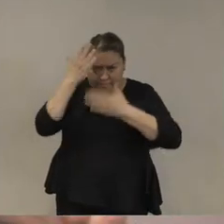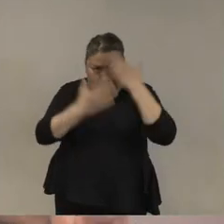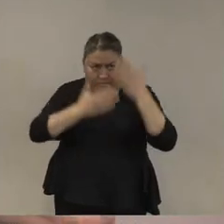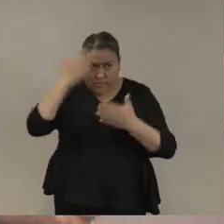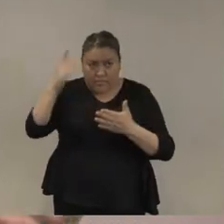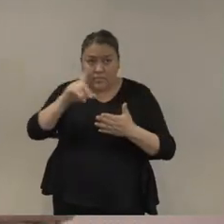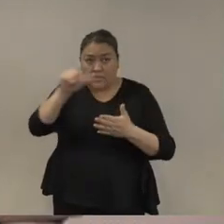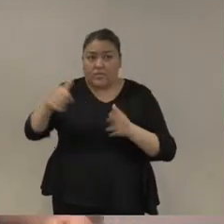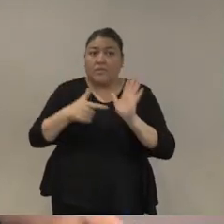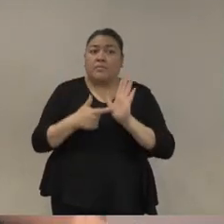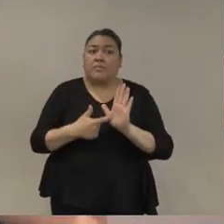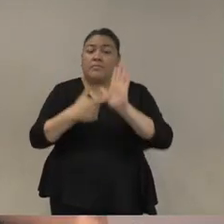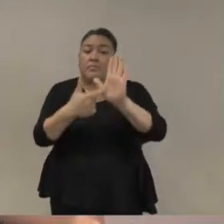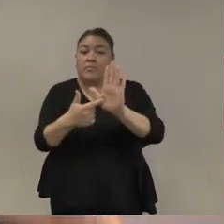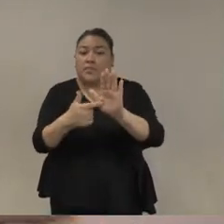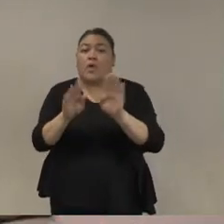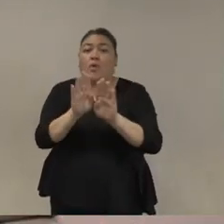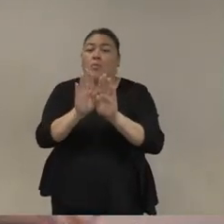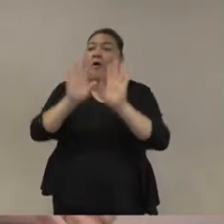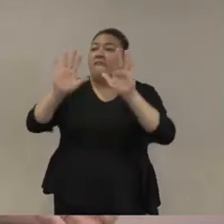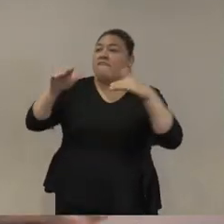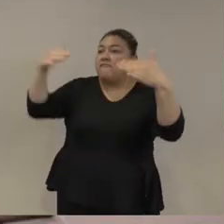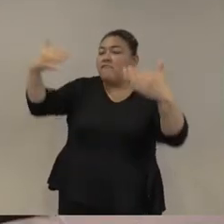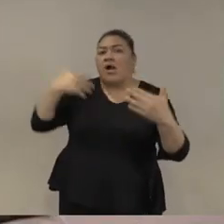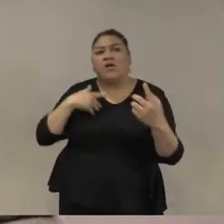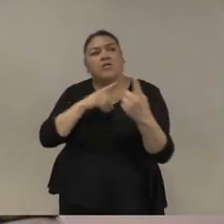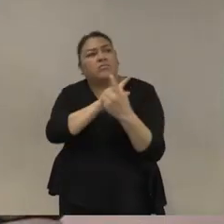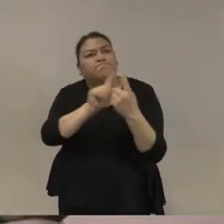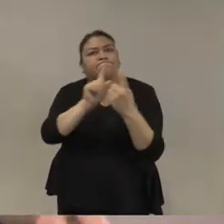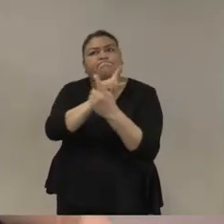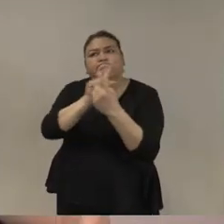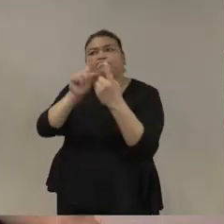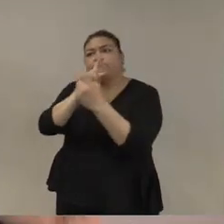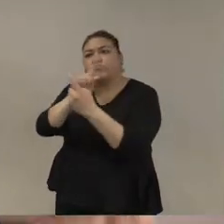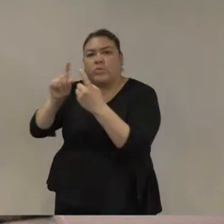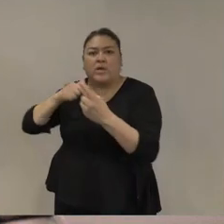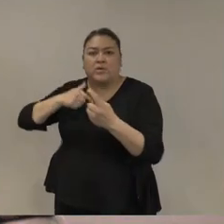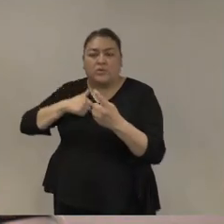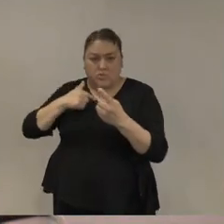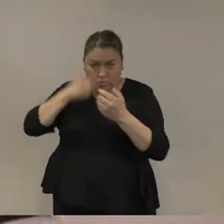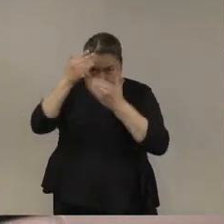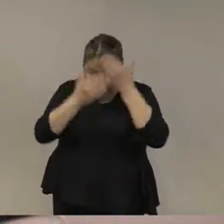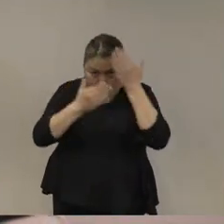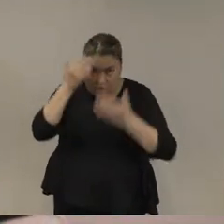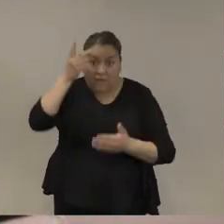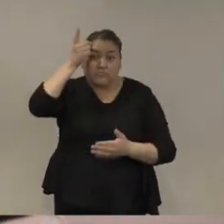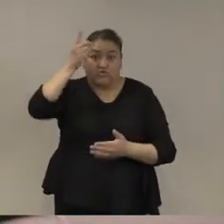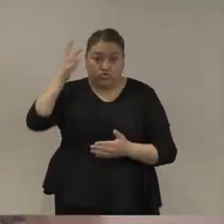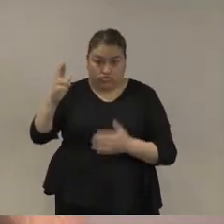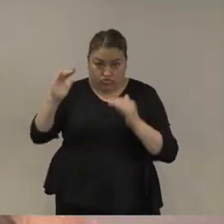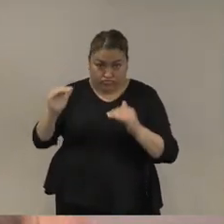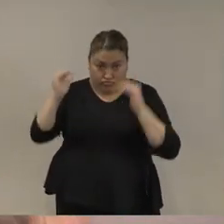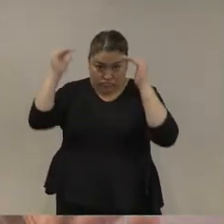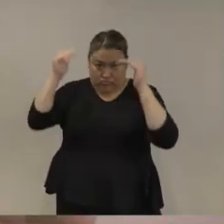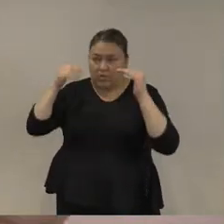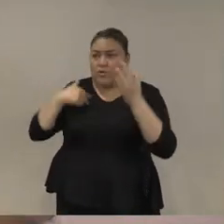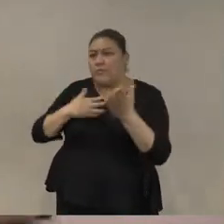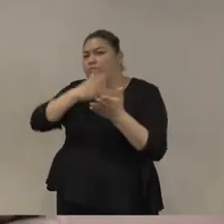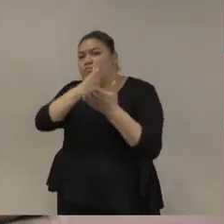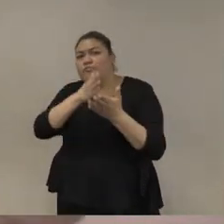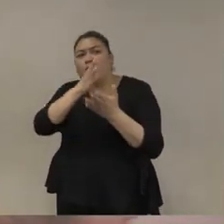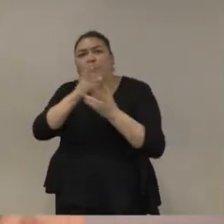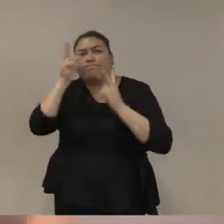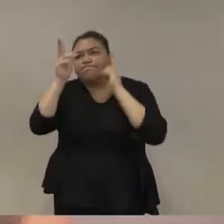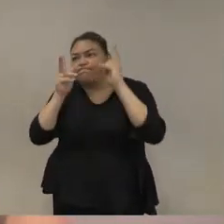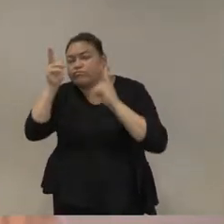partir del trabajo de campo que hice durante mi doctorado. Entonces, yo conducí una centena